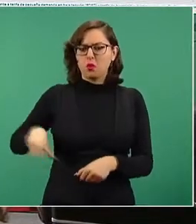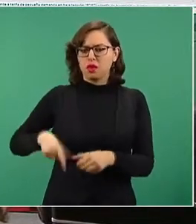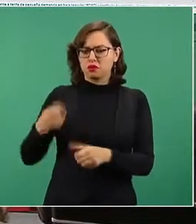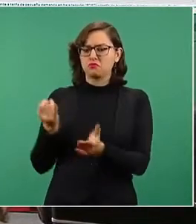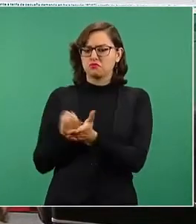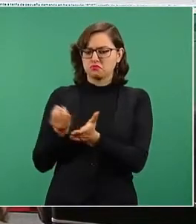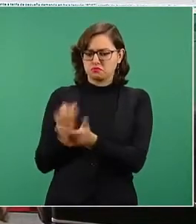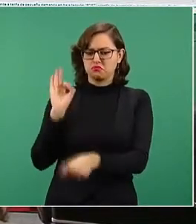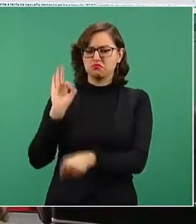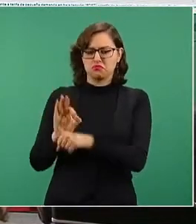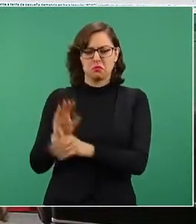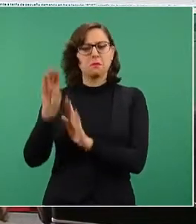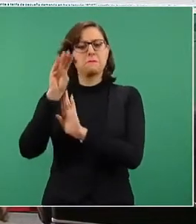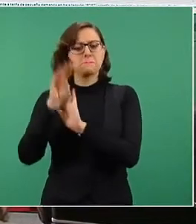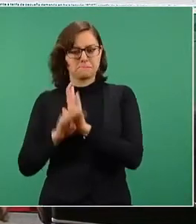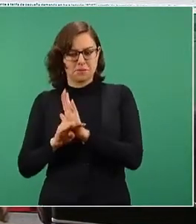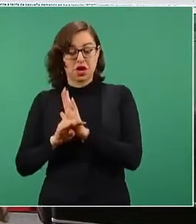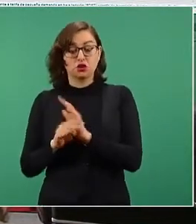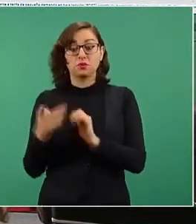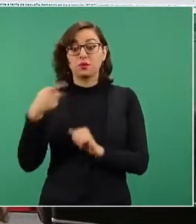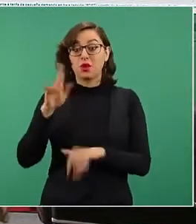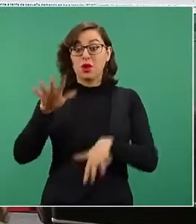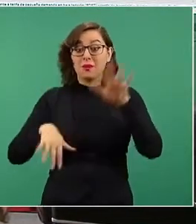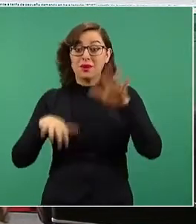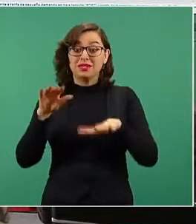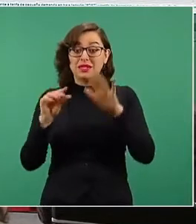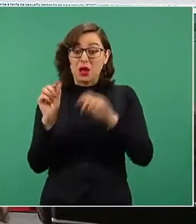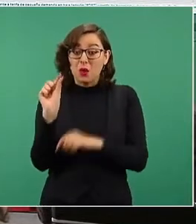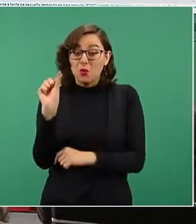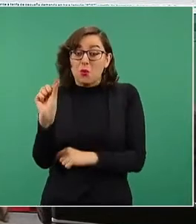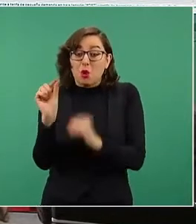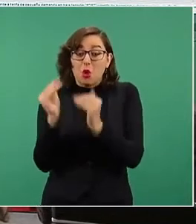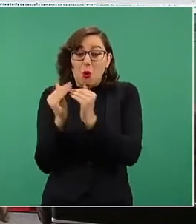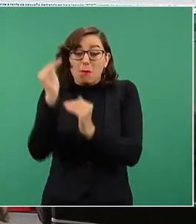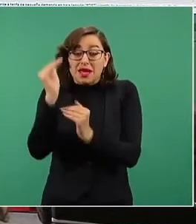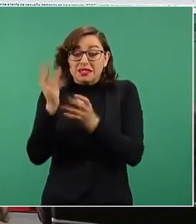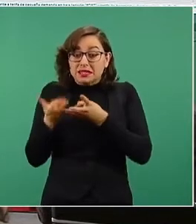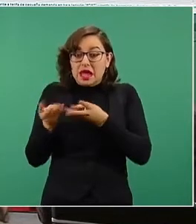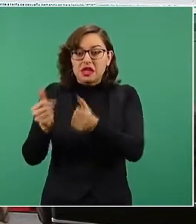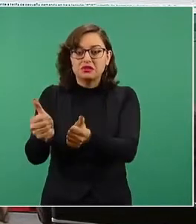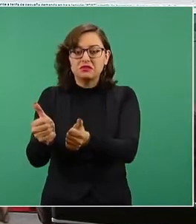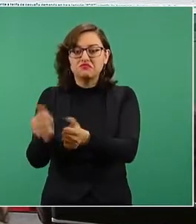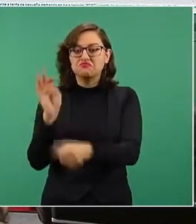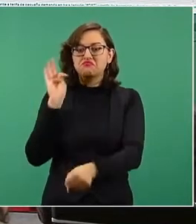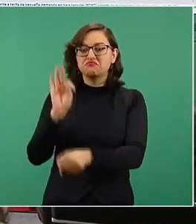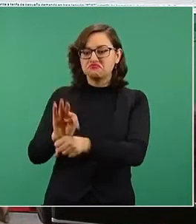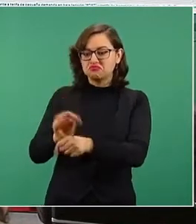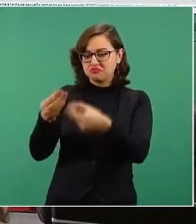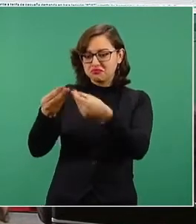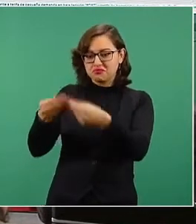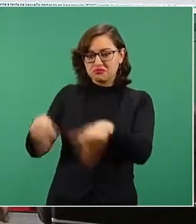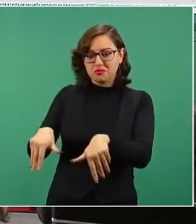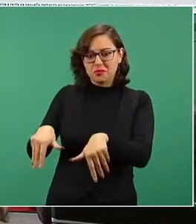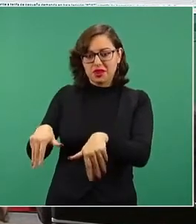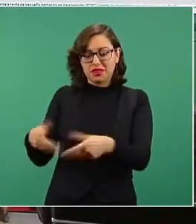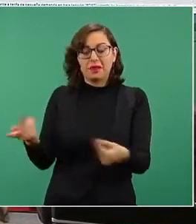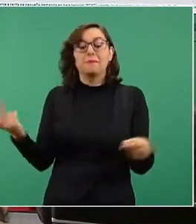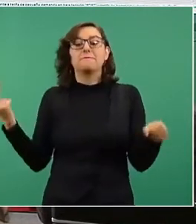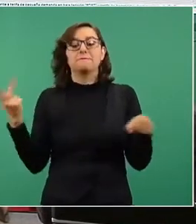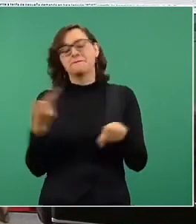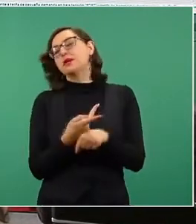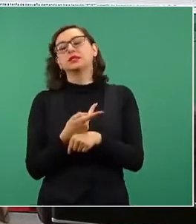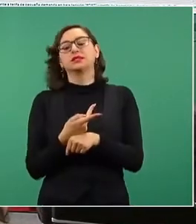o muchos comercios que tienen, digamos, su negocio vinculado al hogar, lo que